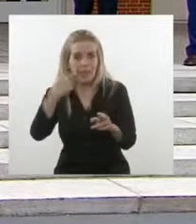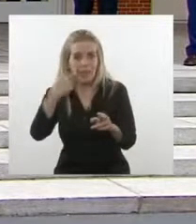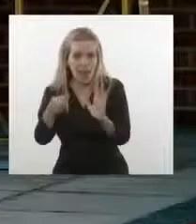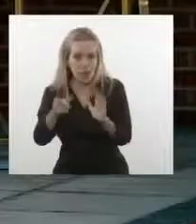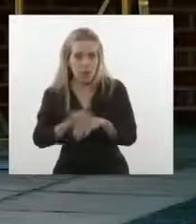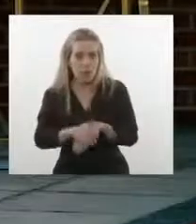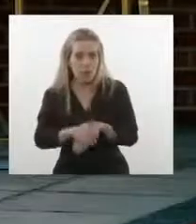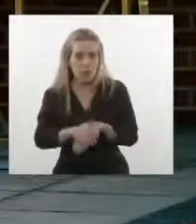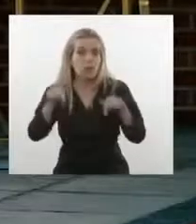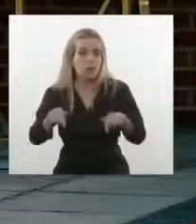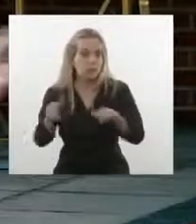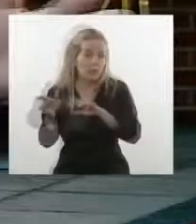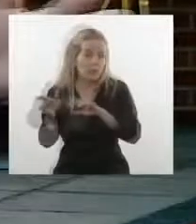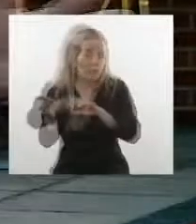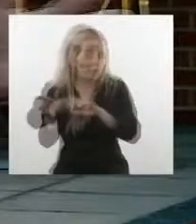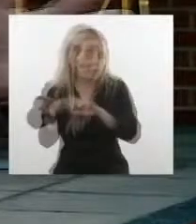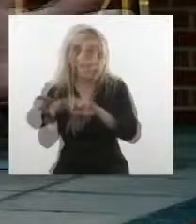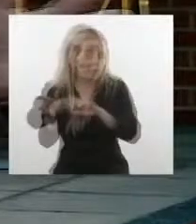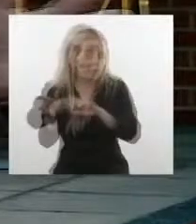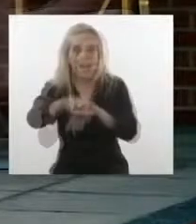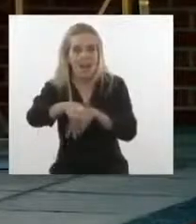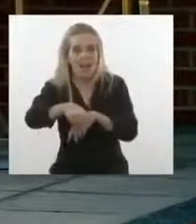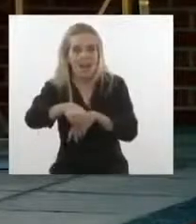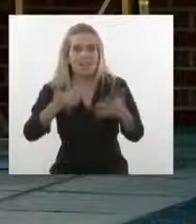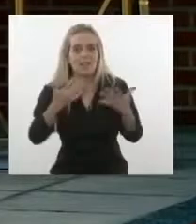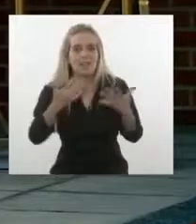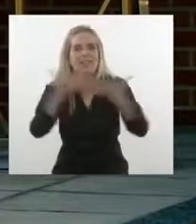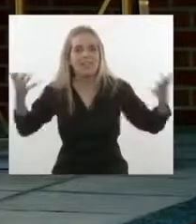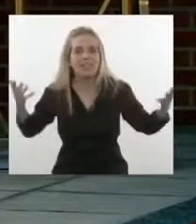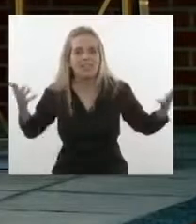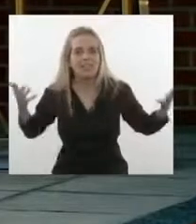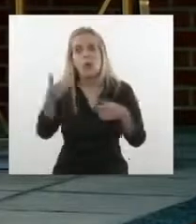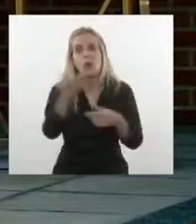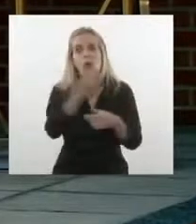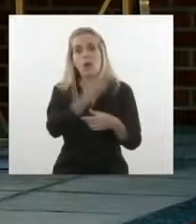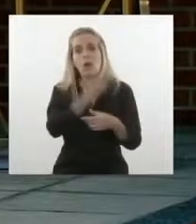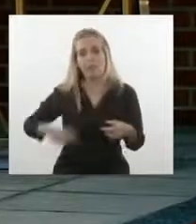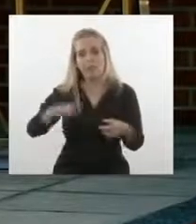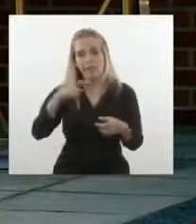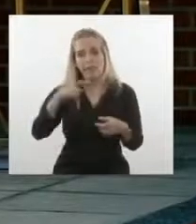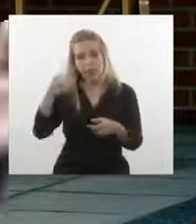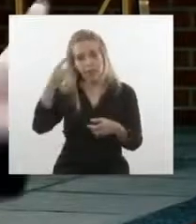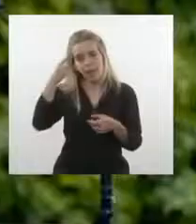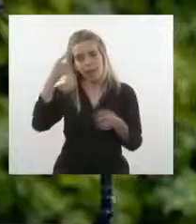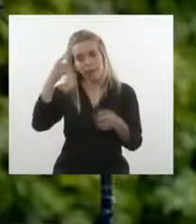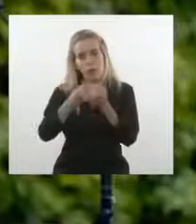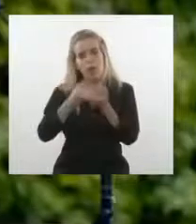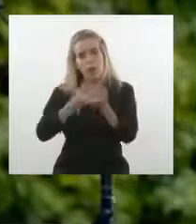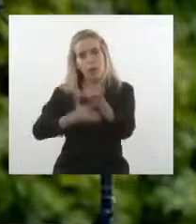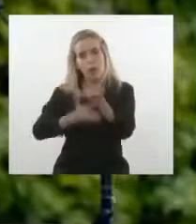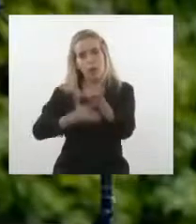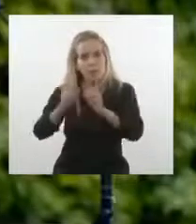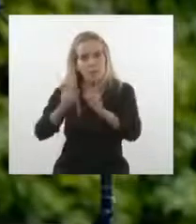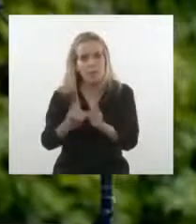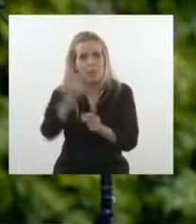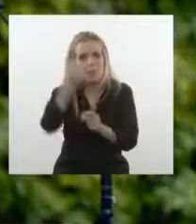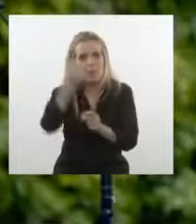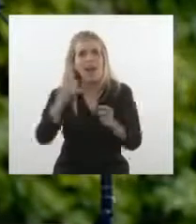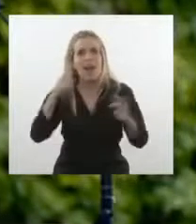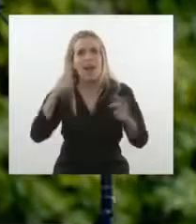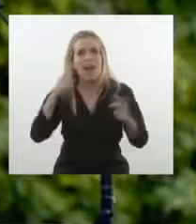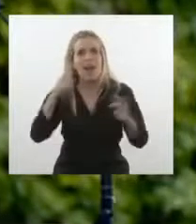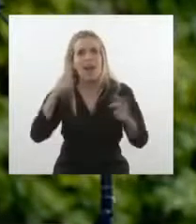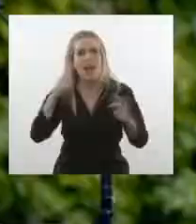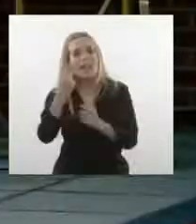Feliz de estar en España. Compartimos con el presidente también esa mirada que yo en la primera reunión del G20 del año pasado ya empecé a